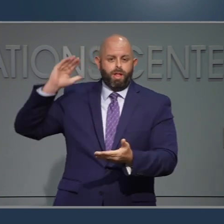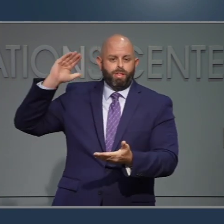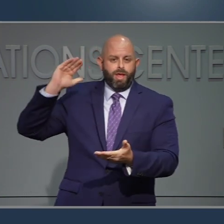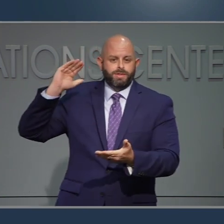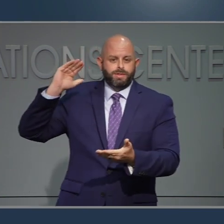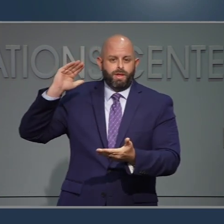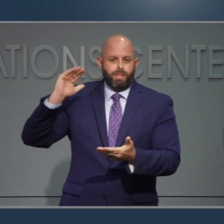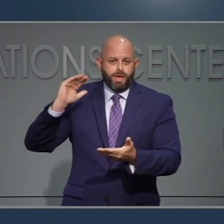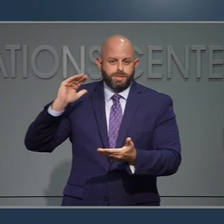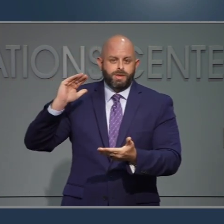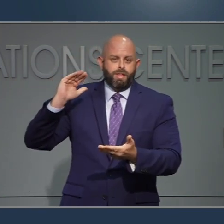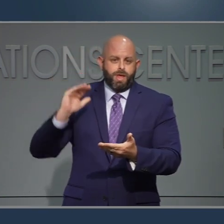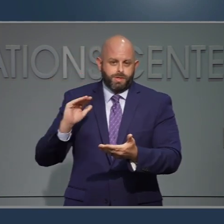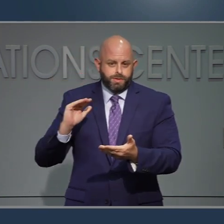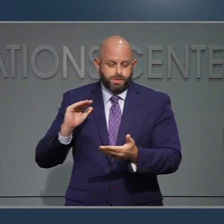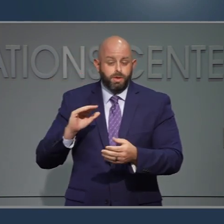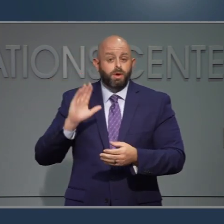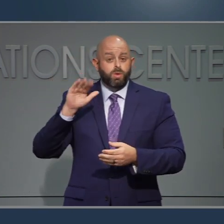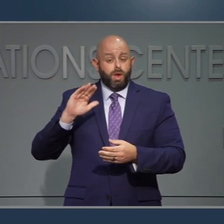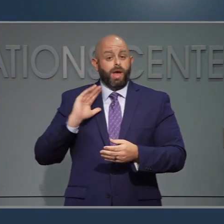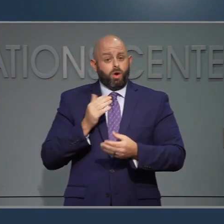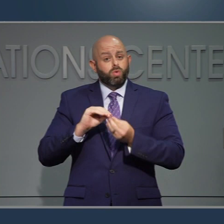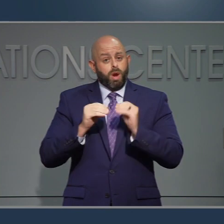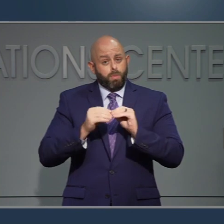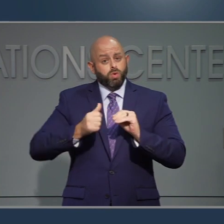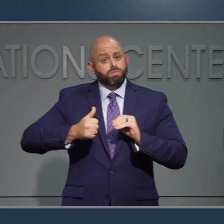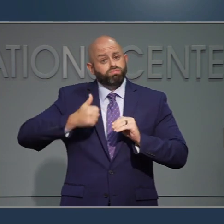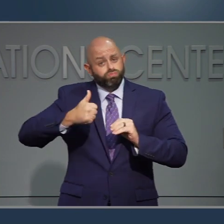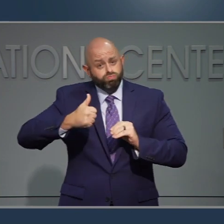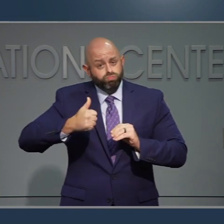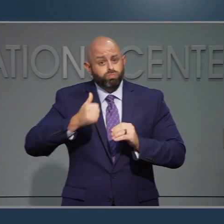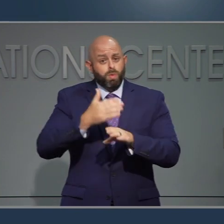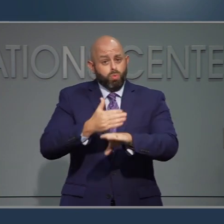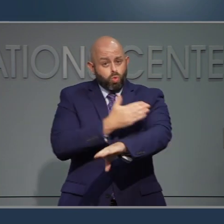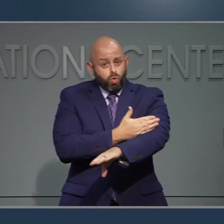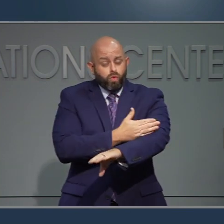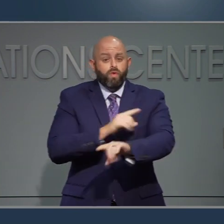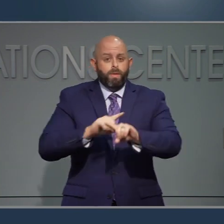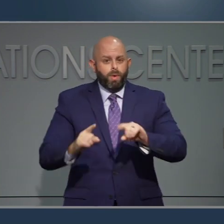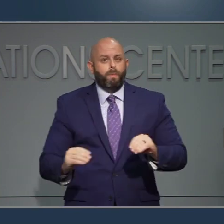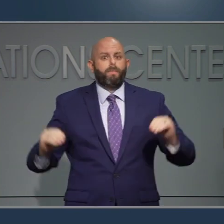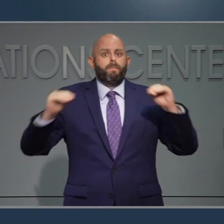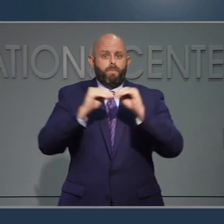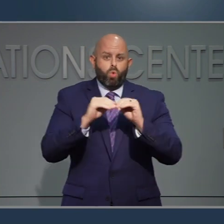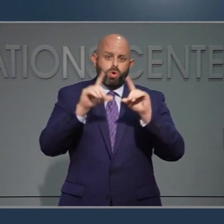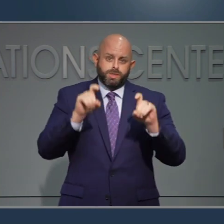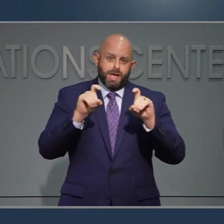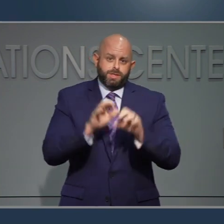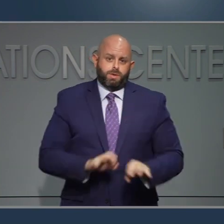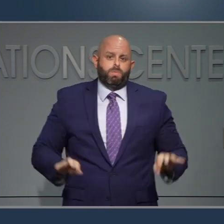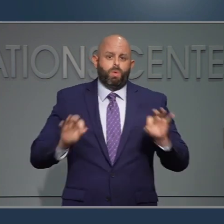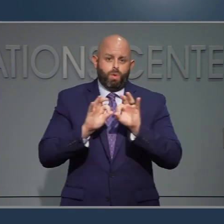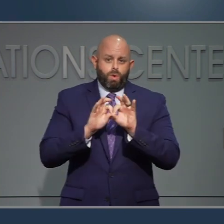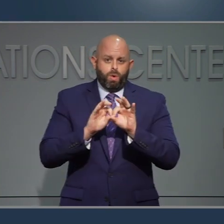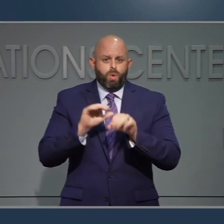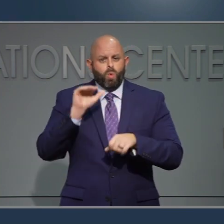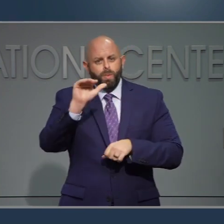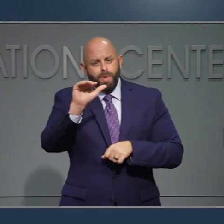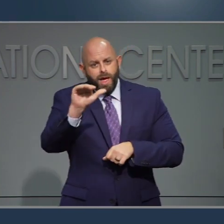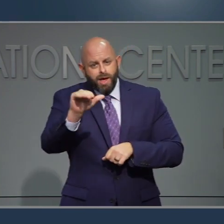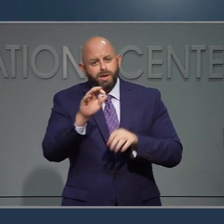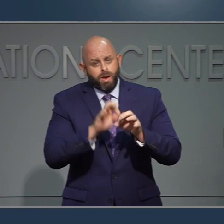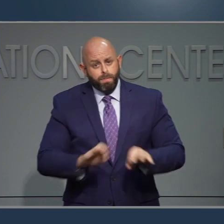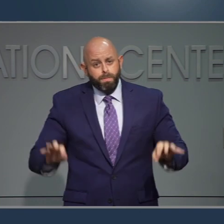a diez días. Y aún cuando no tenemos unas tendencias que están mejorando, sigue el aumentar las pruebas es algo clave.